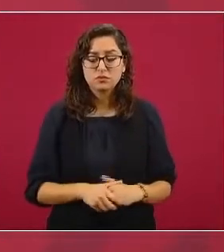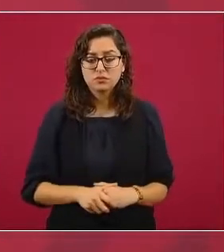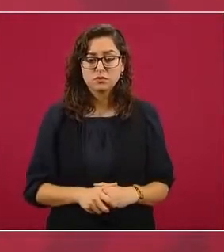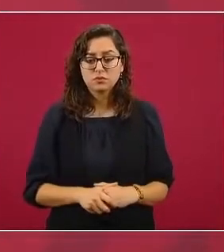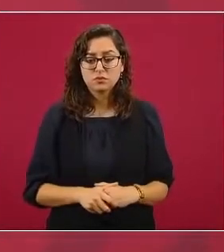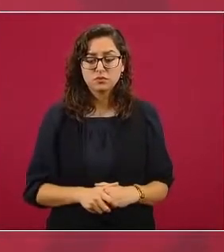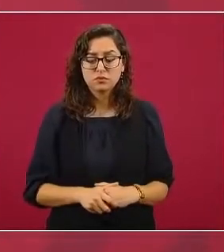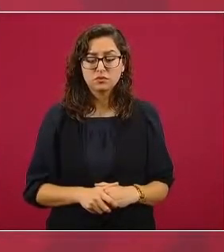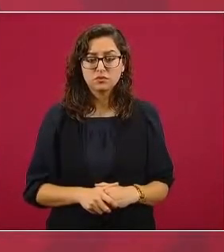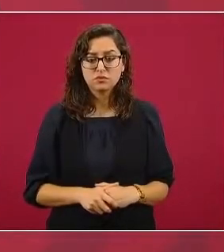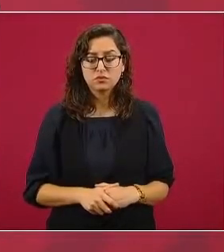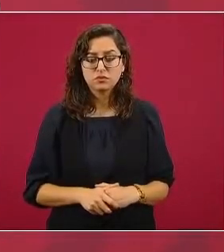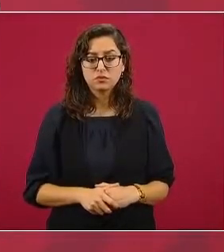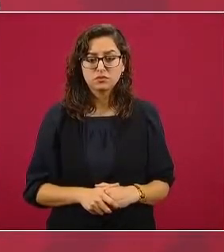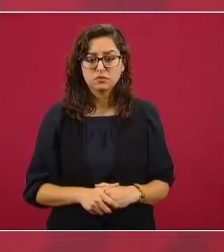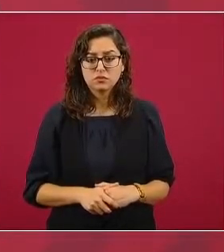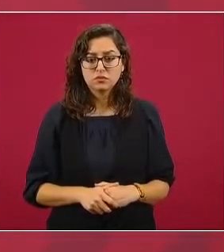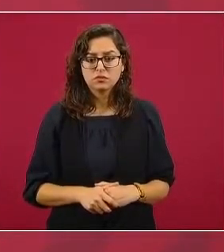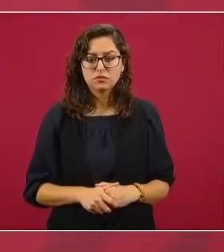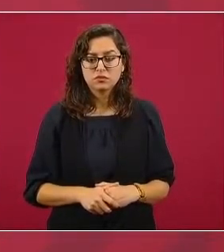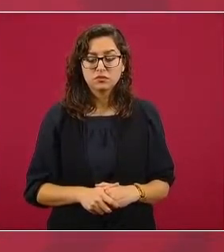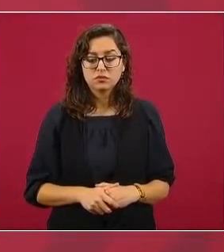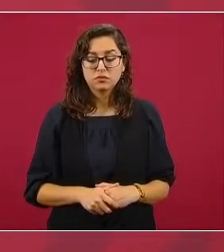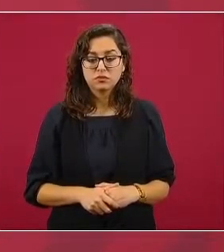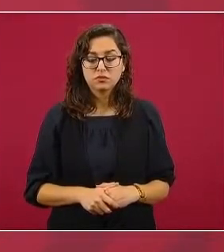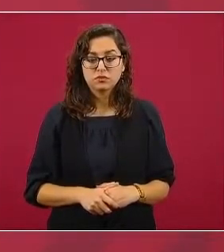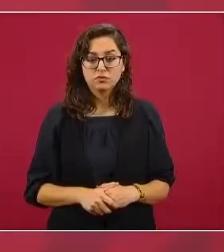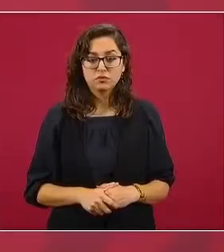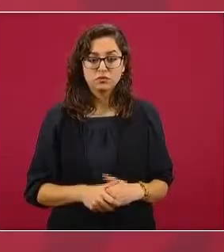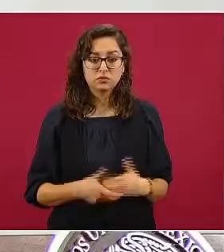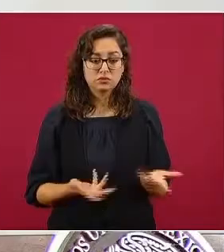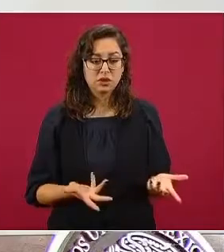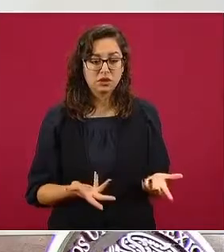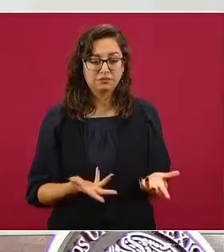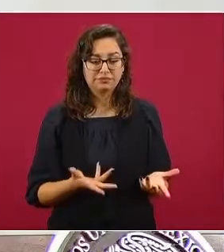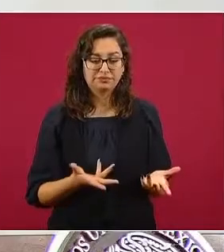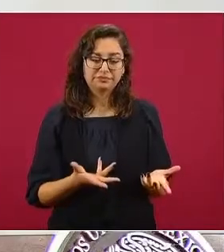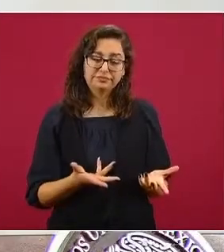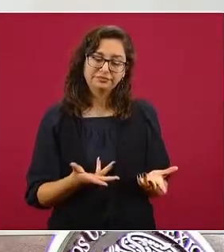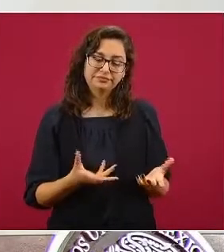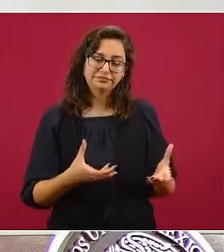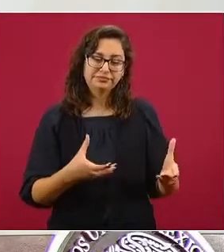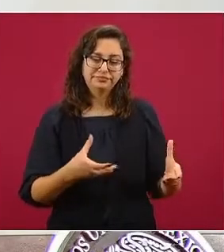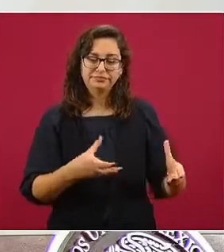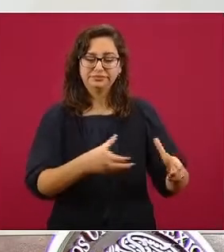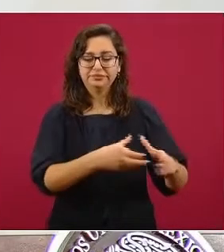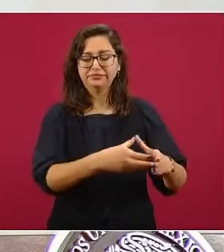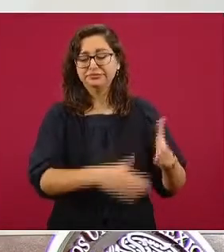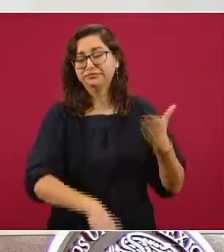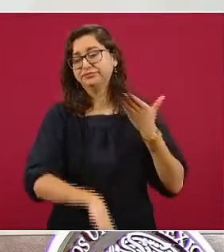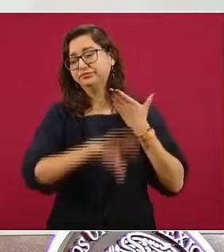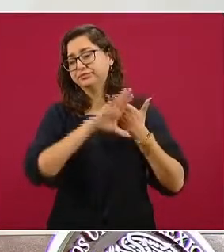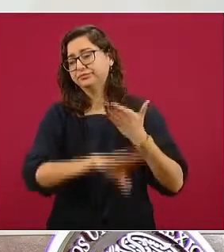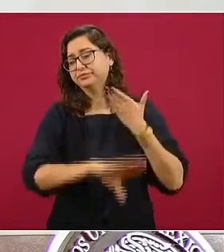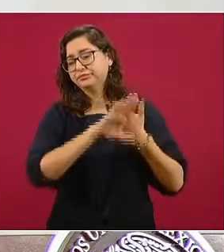esto que iban a manejar nuestros opositores, toda esta mala leche,